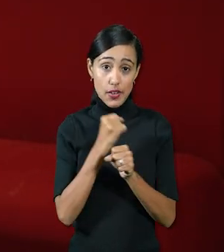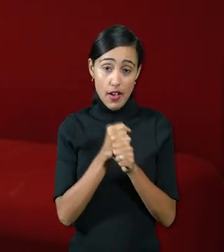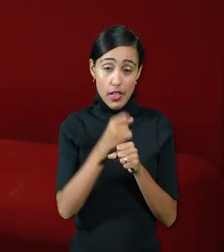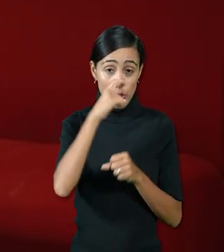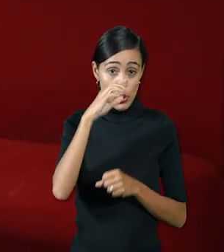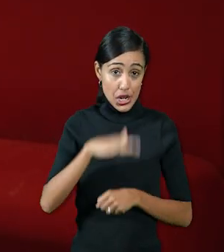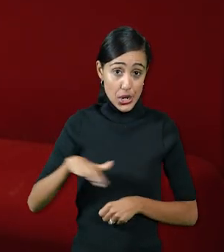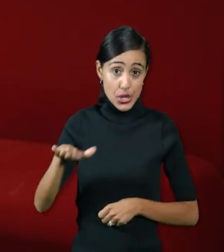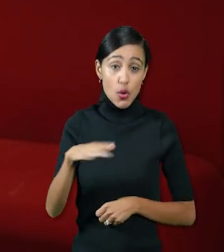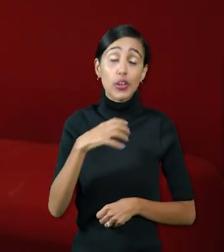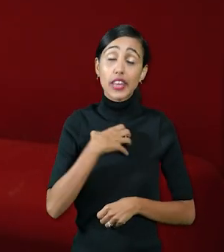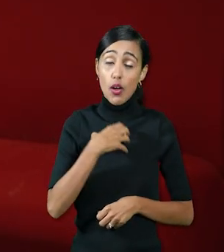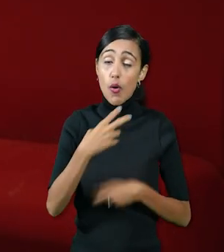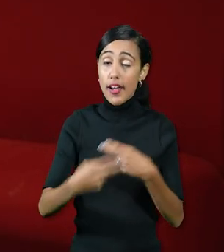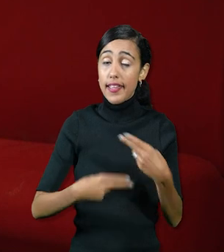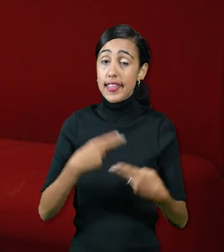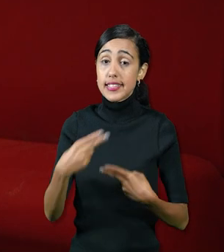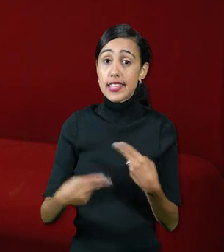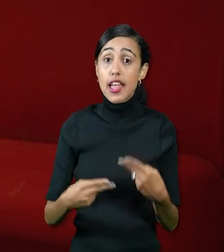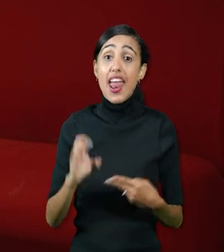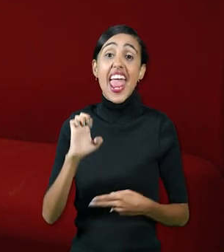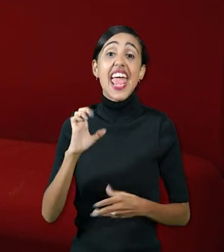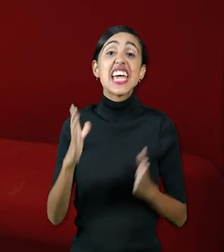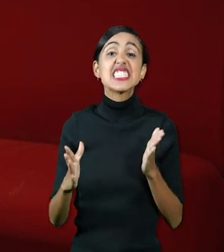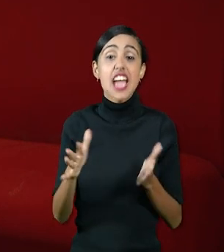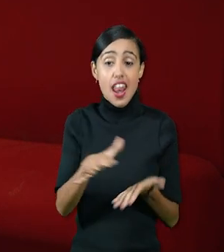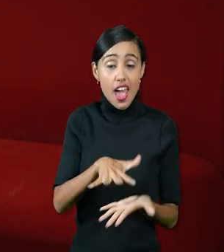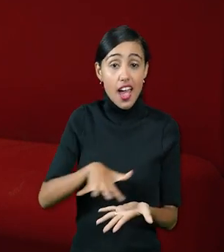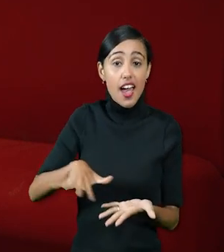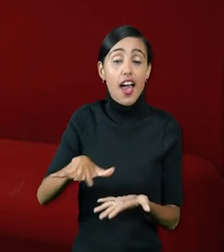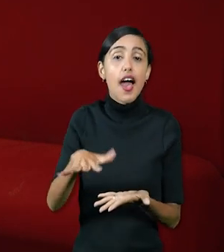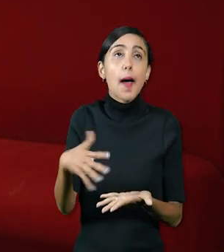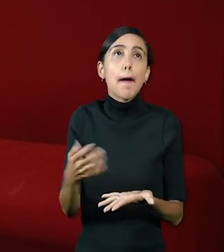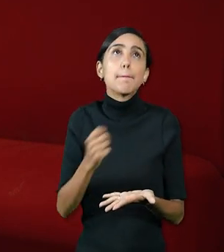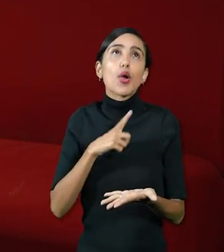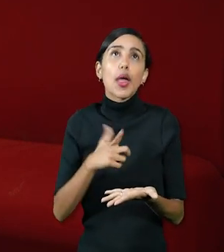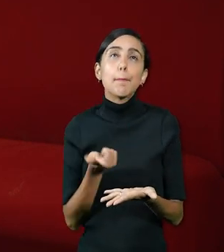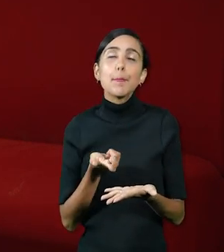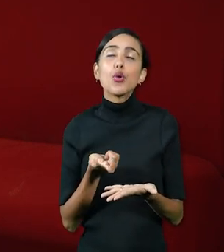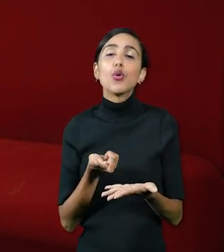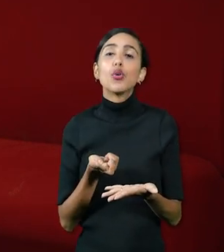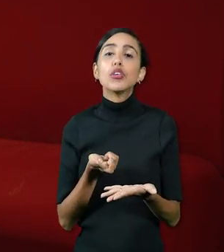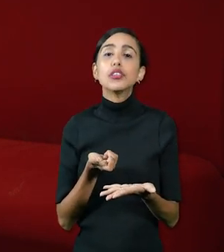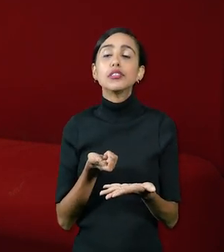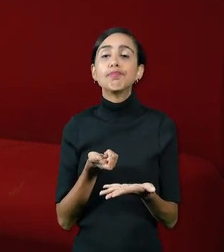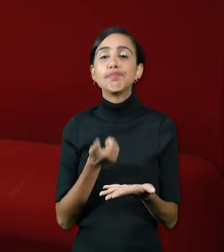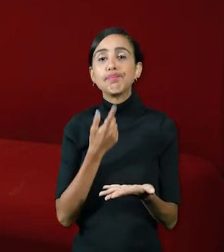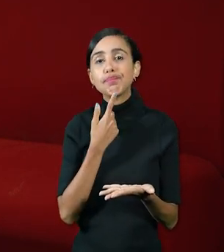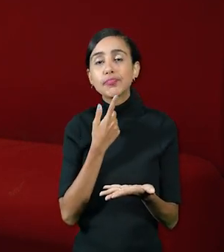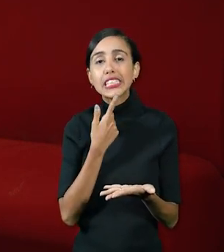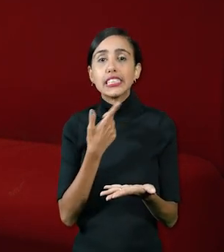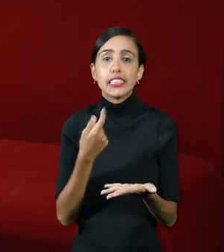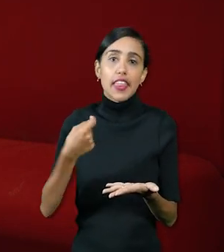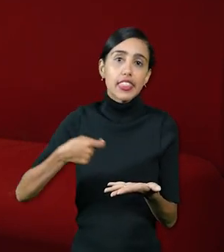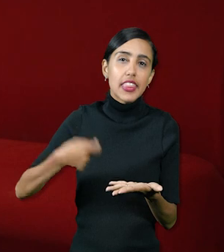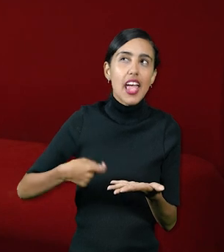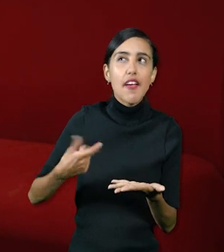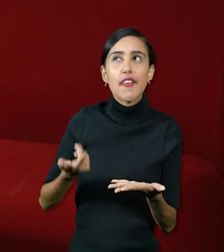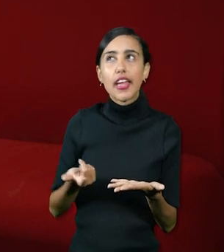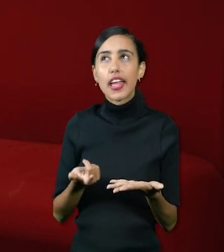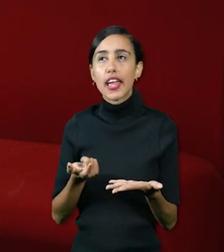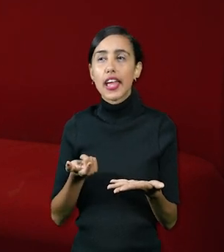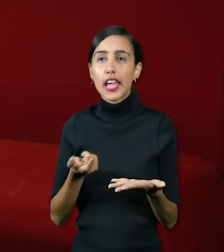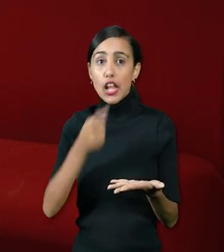con niños y tengo que hacer una escena donde digamos que tienen que reaccionar